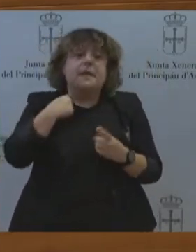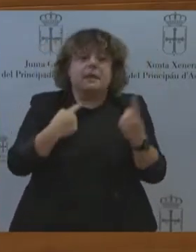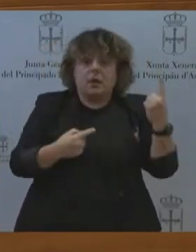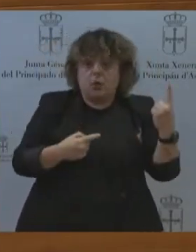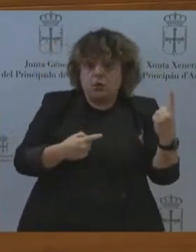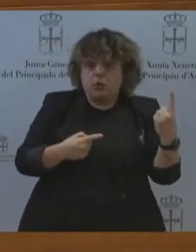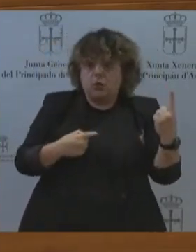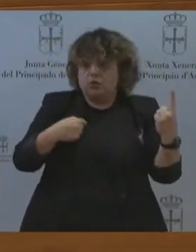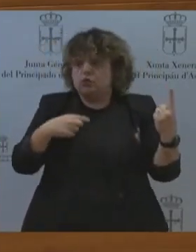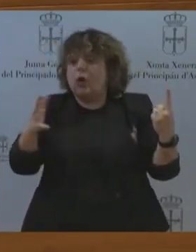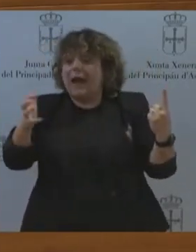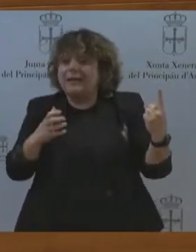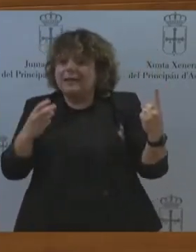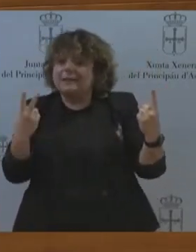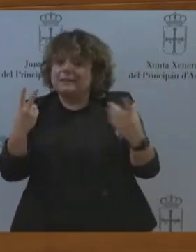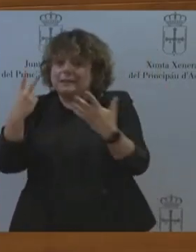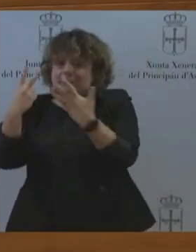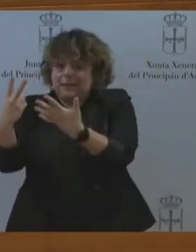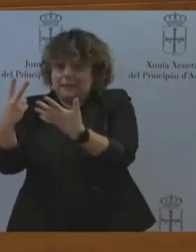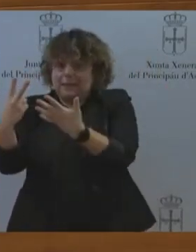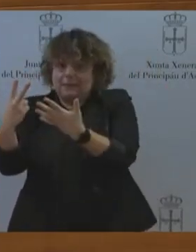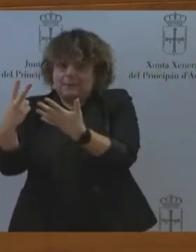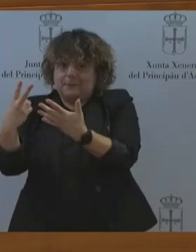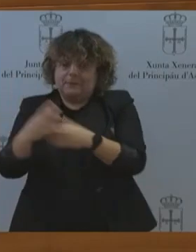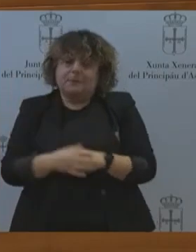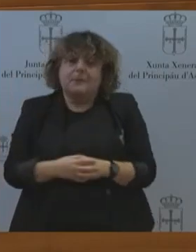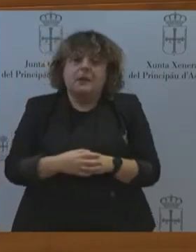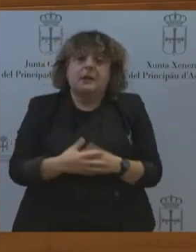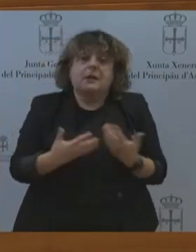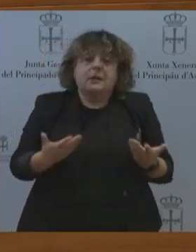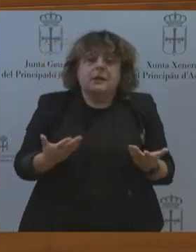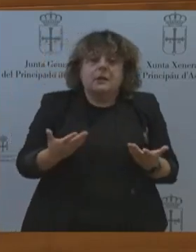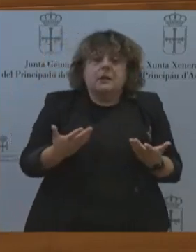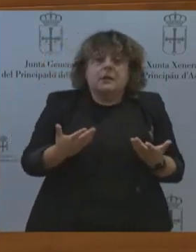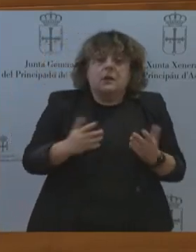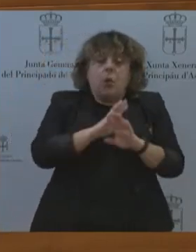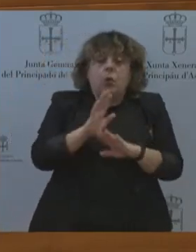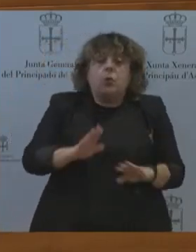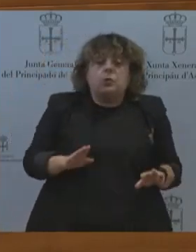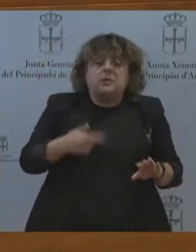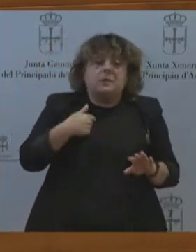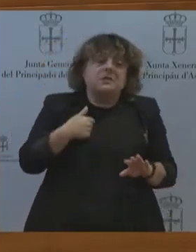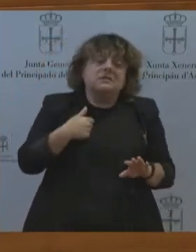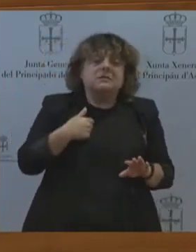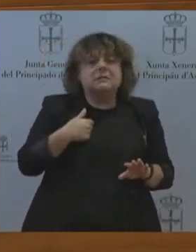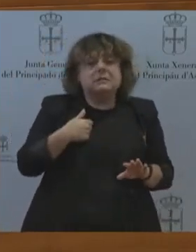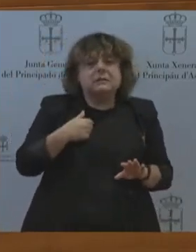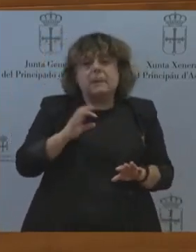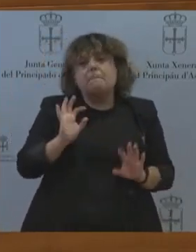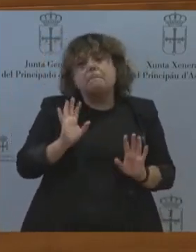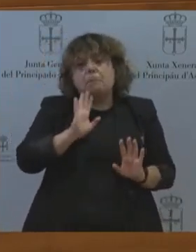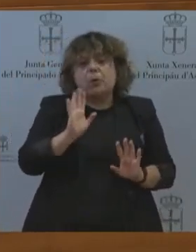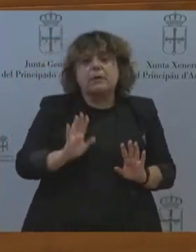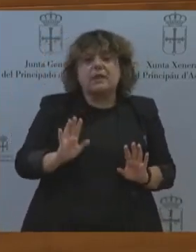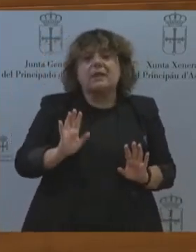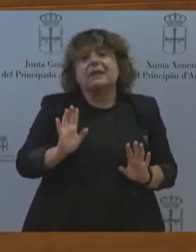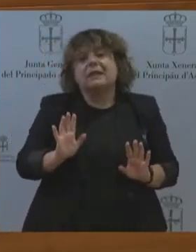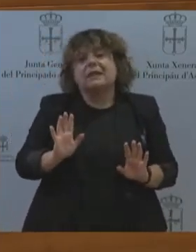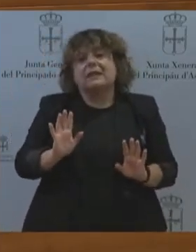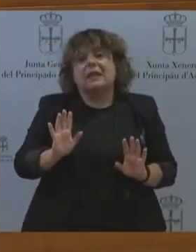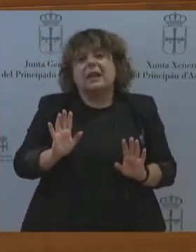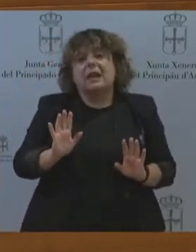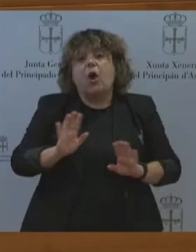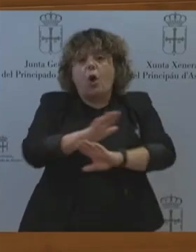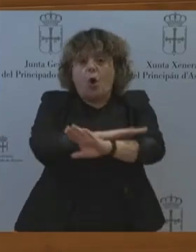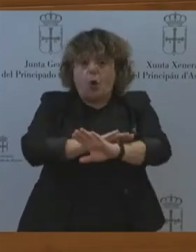Y, por último, en unos días, es altamente probable que el Partido Popular gobierne en la Mucloa. Asturias está rodeada por tres